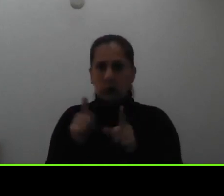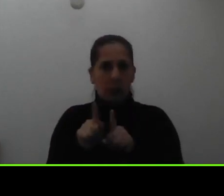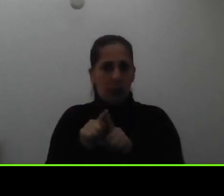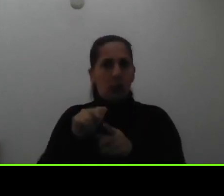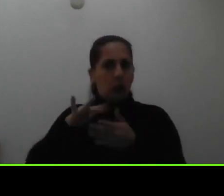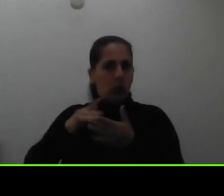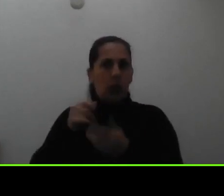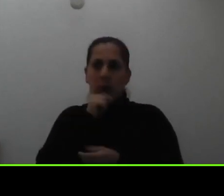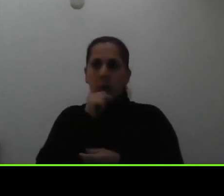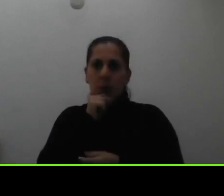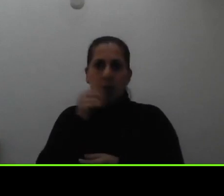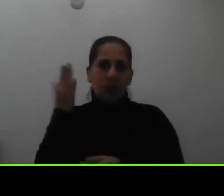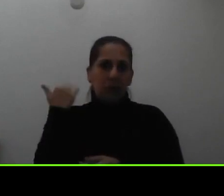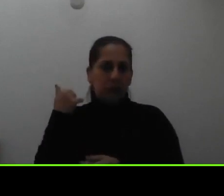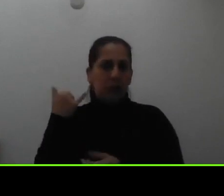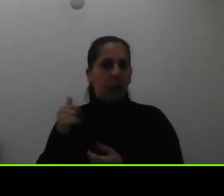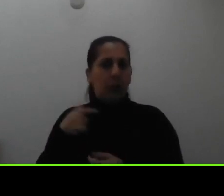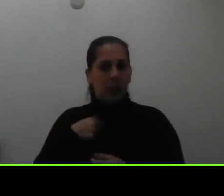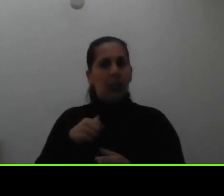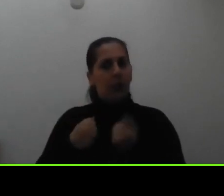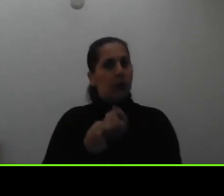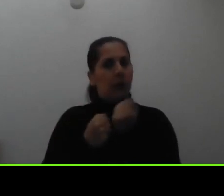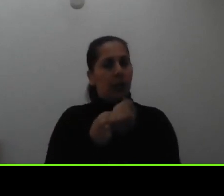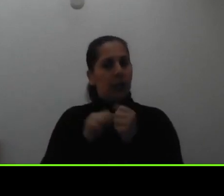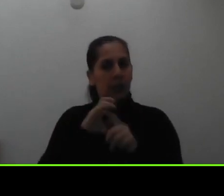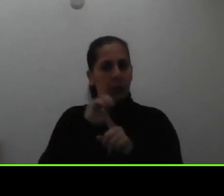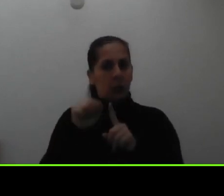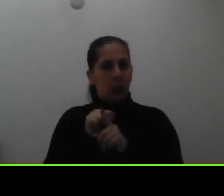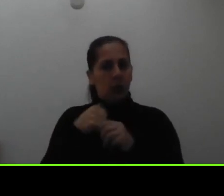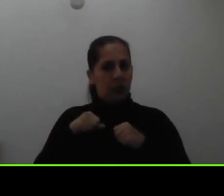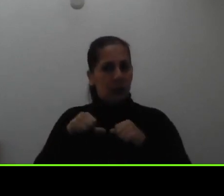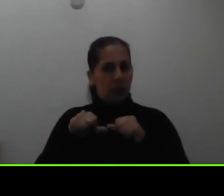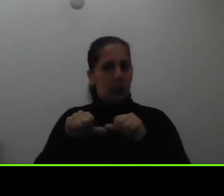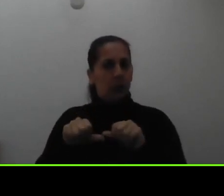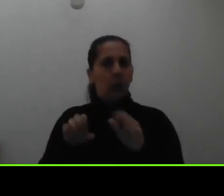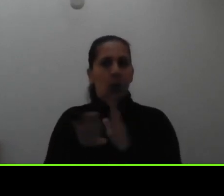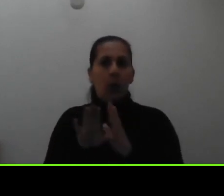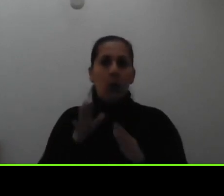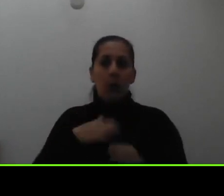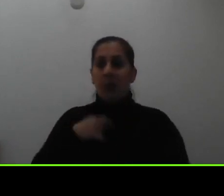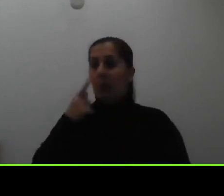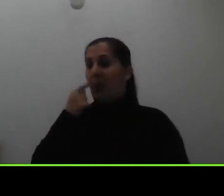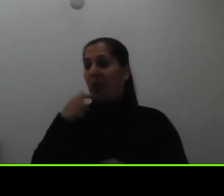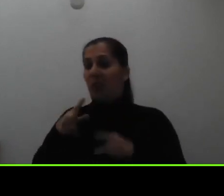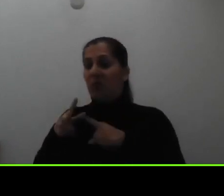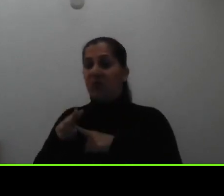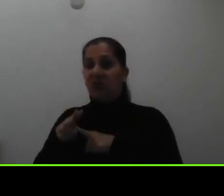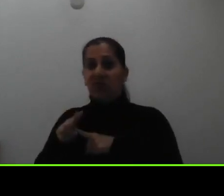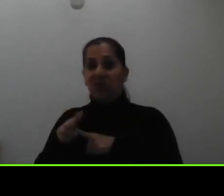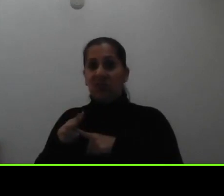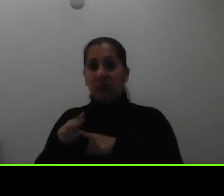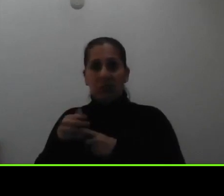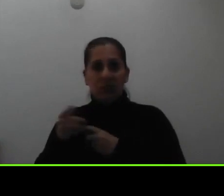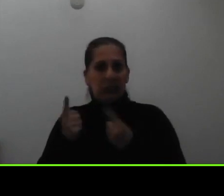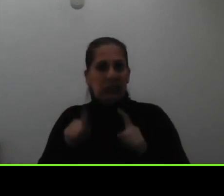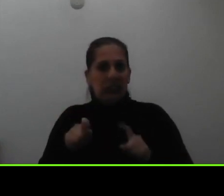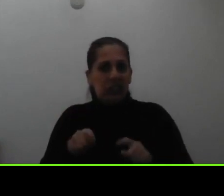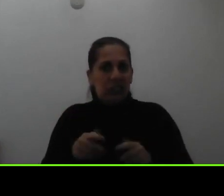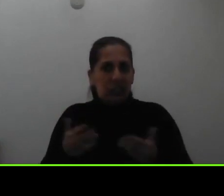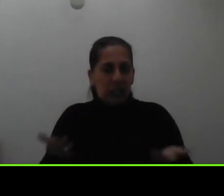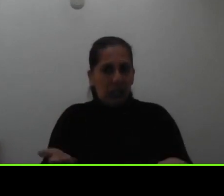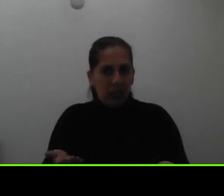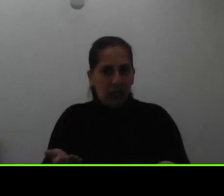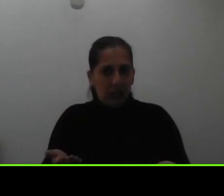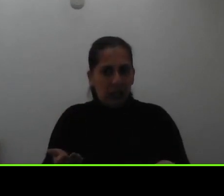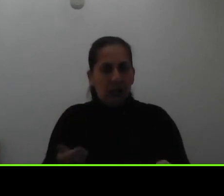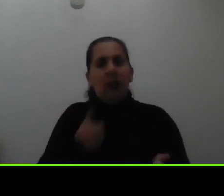respaldar pues la situación que están presentando entonces si fue por ejemplo que despidieron a mi papá que necesitamos una